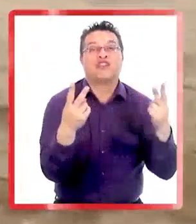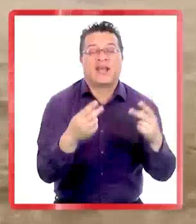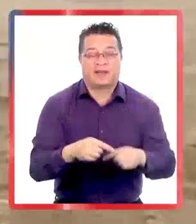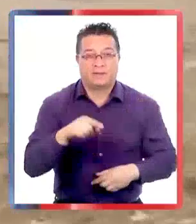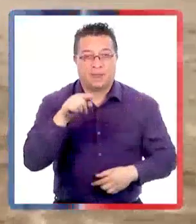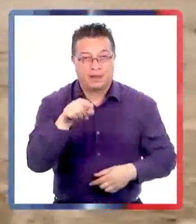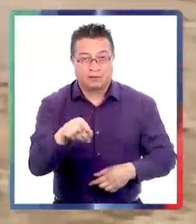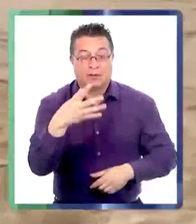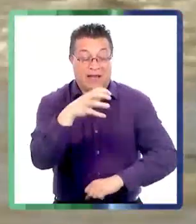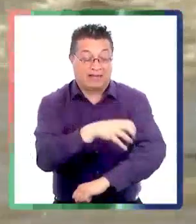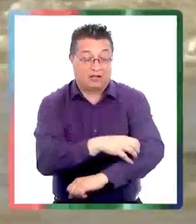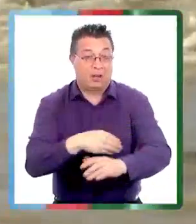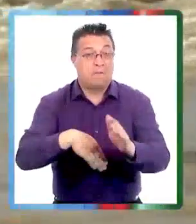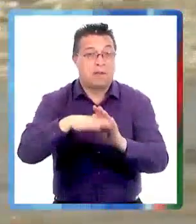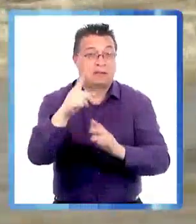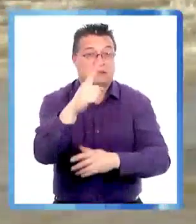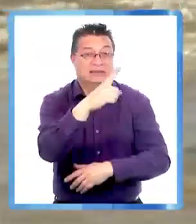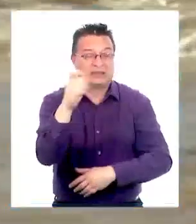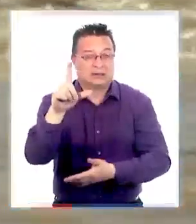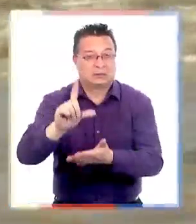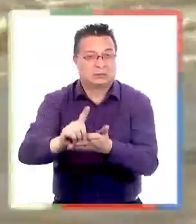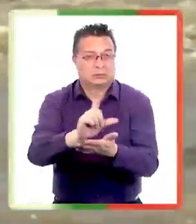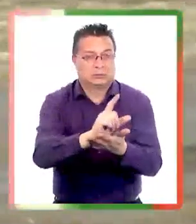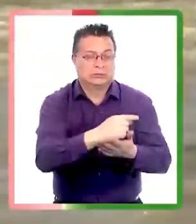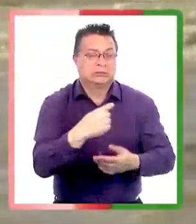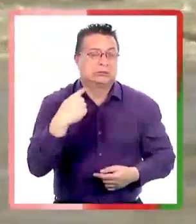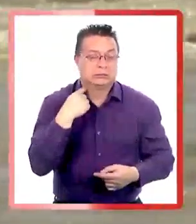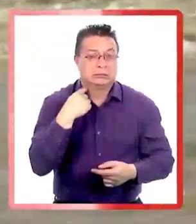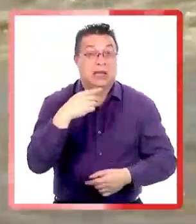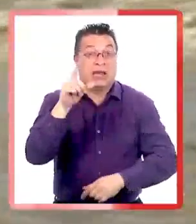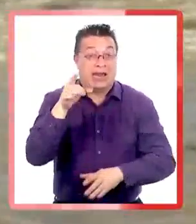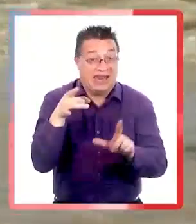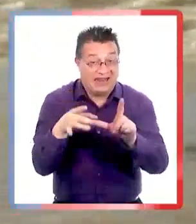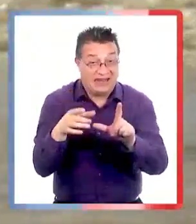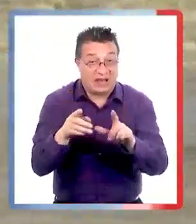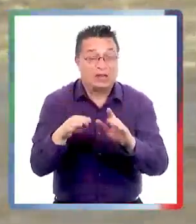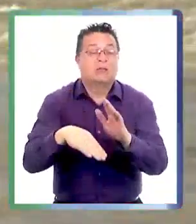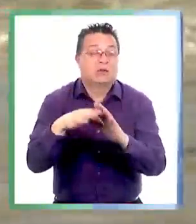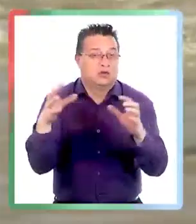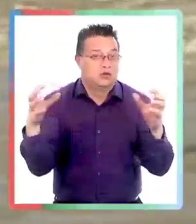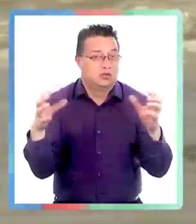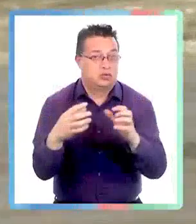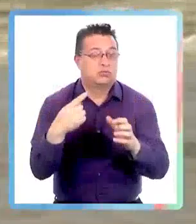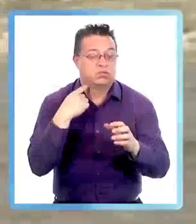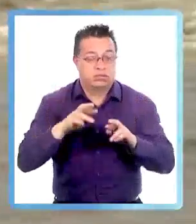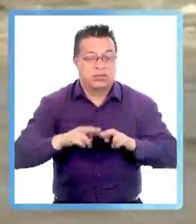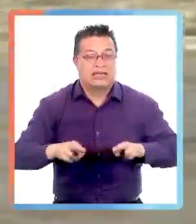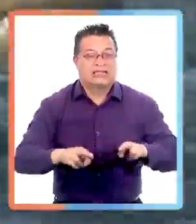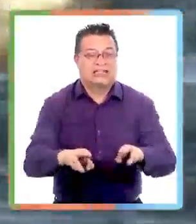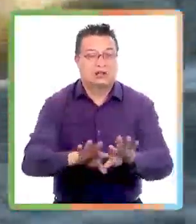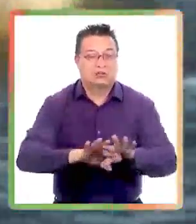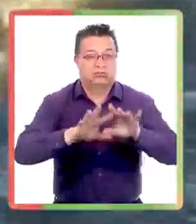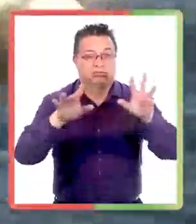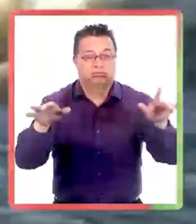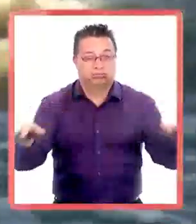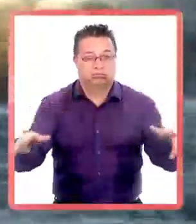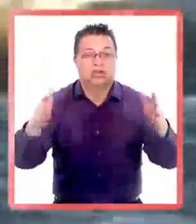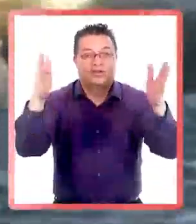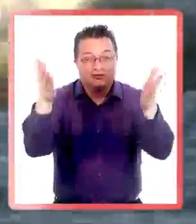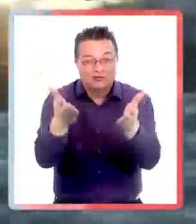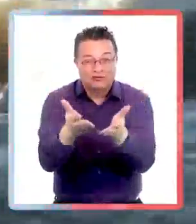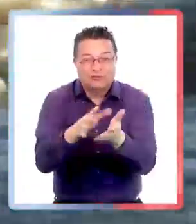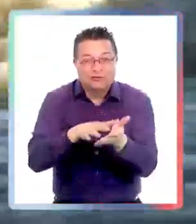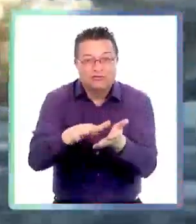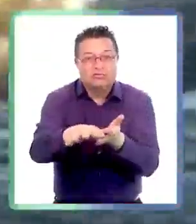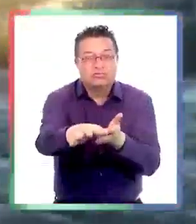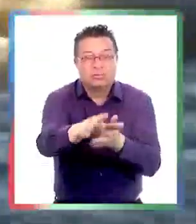región se registraron más de 100 afectaciones y en la provincia de Linares se vieron fuertemente afectados por la crecida de los cauces. Los cajones